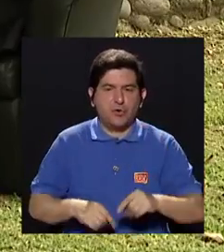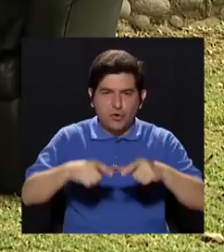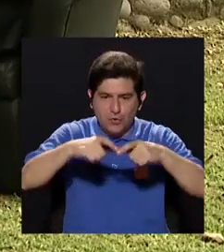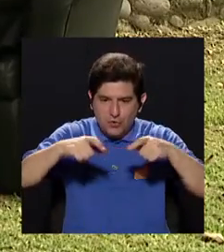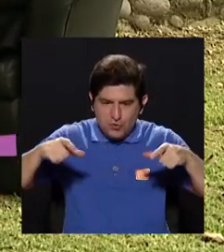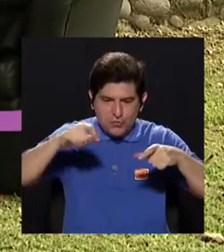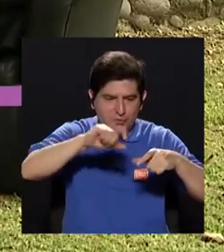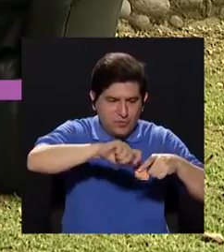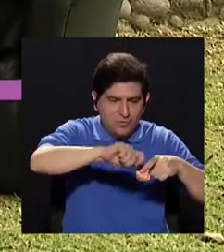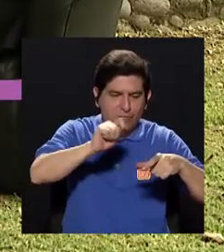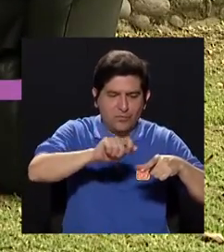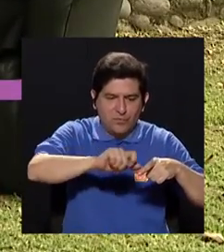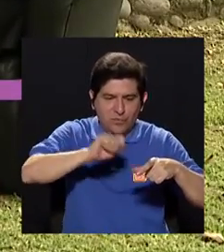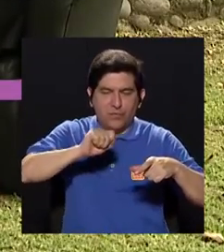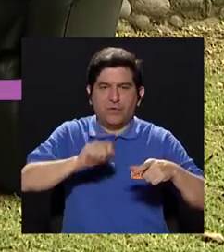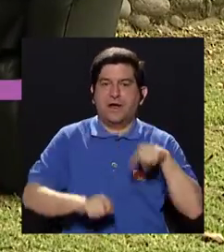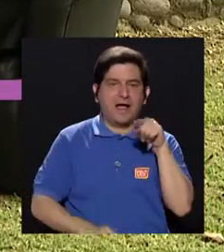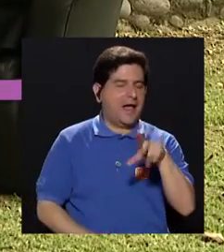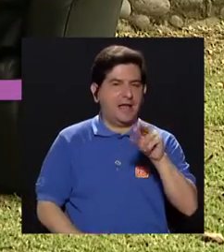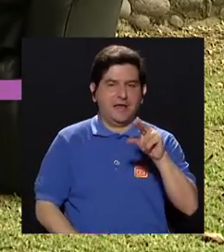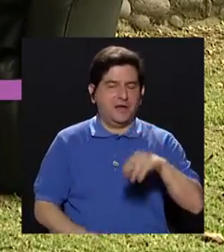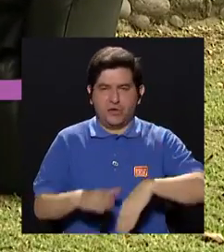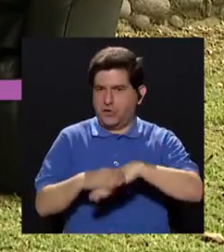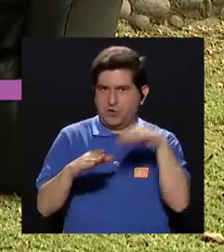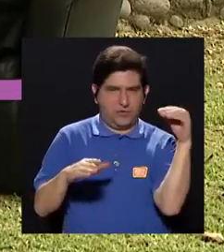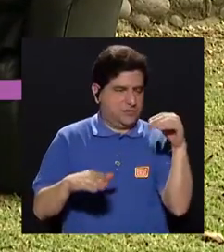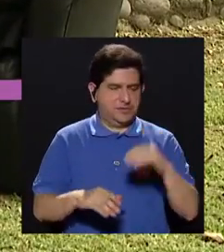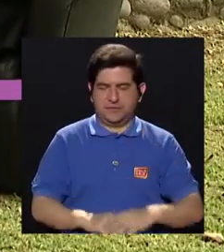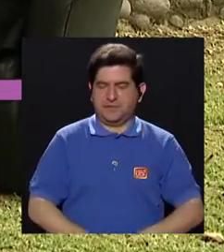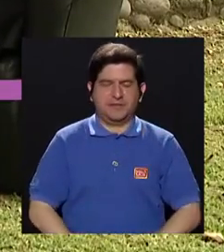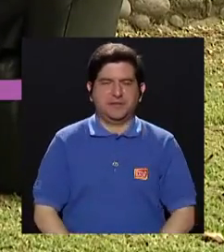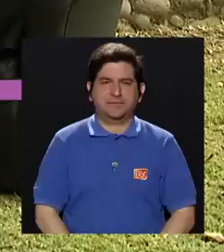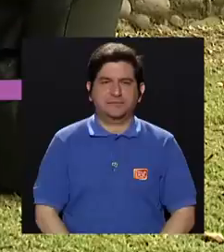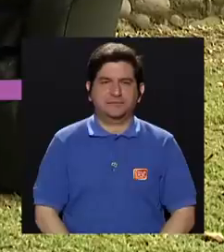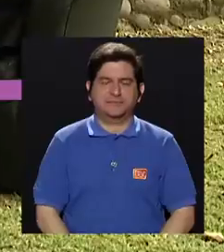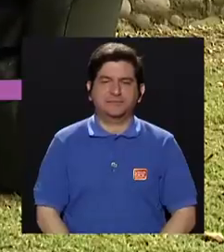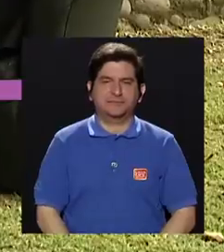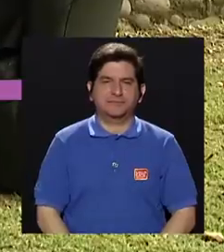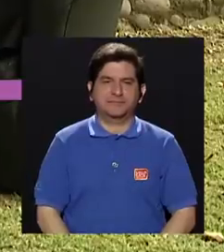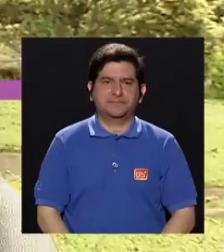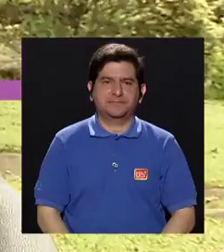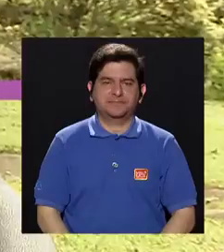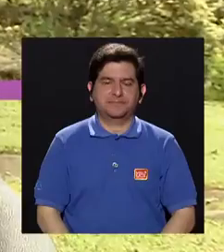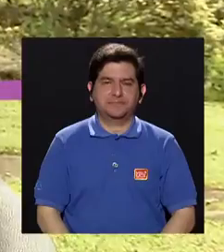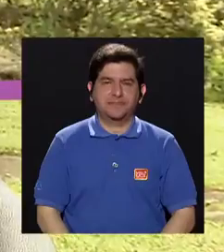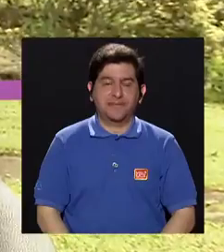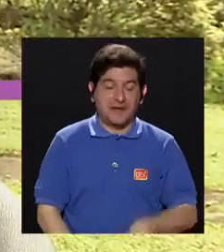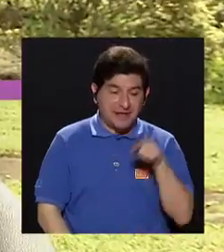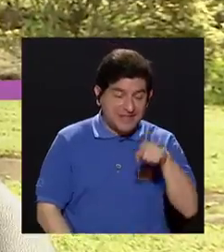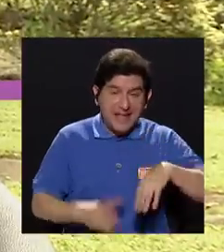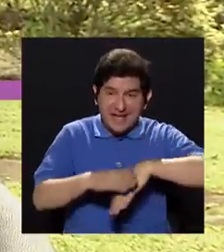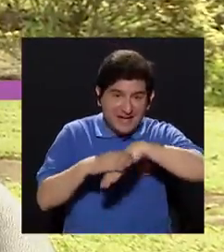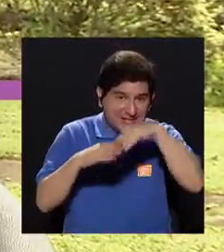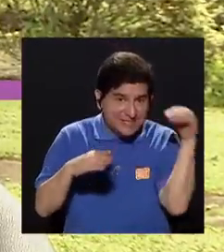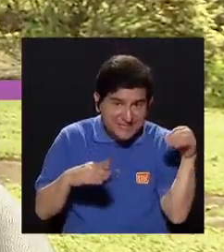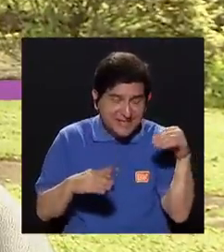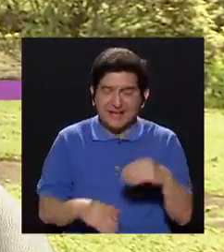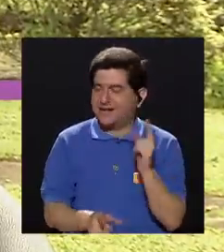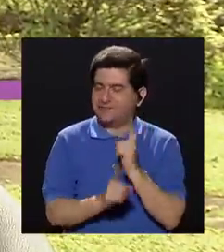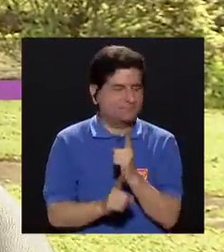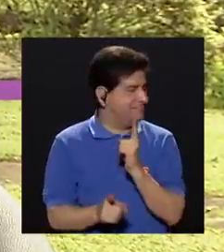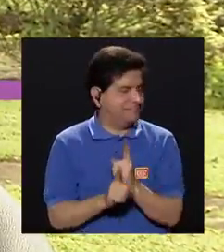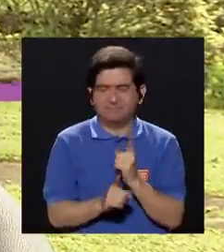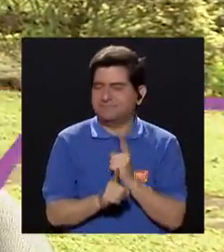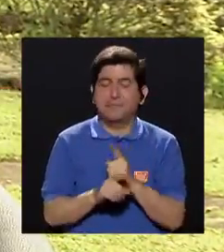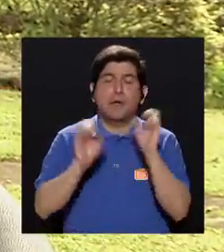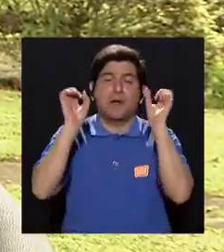abre para sacarlo. tomarse. Los globulillos donde vienen, ¿verdad? Esos alveolos donde están cada medicamento. Sacarlo de allí no es lo conveniente